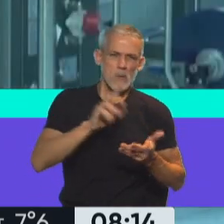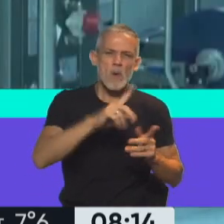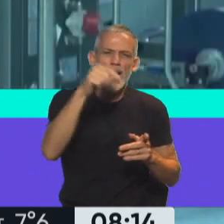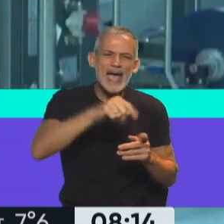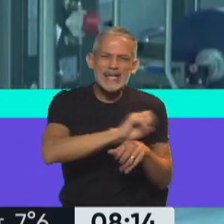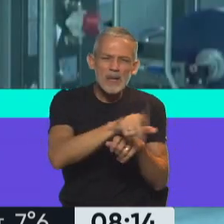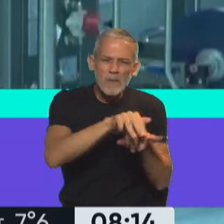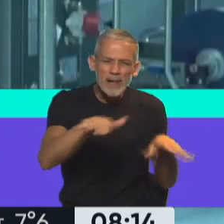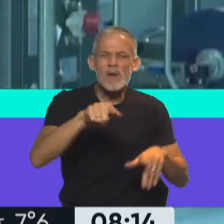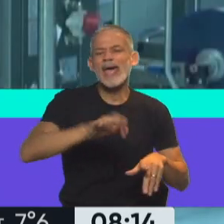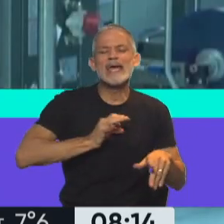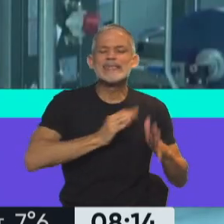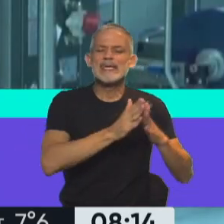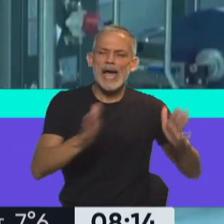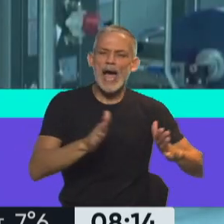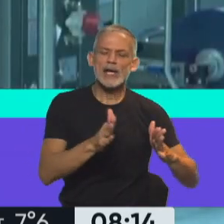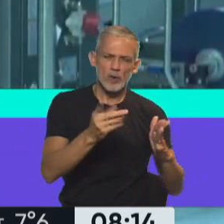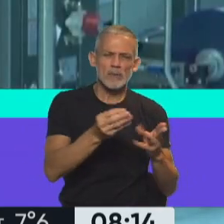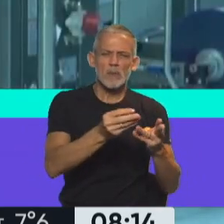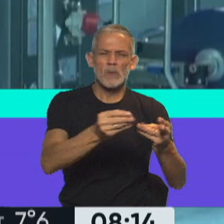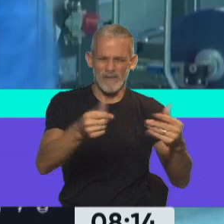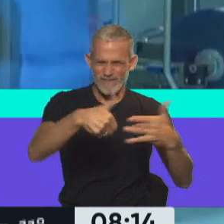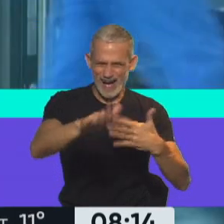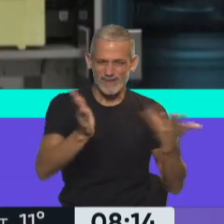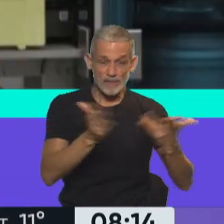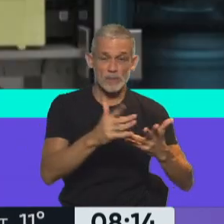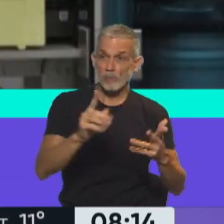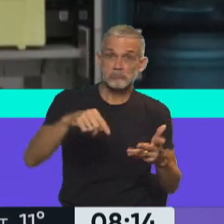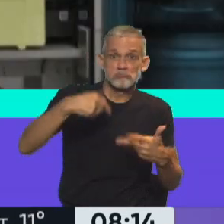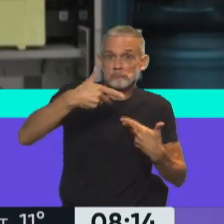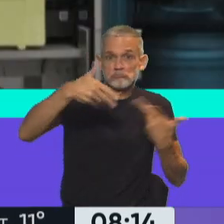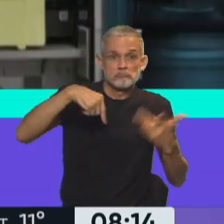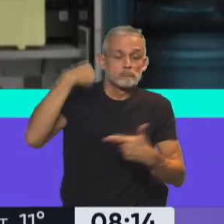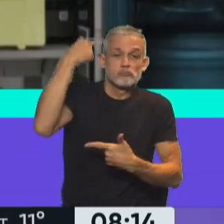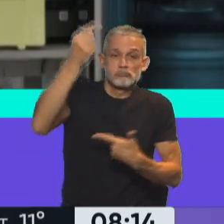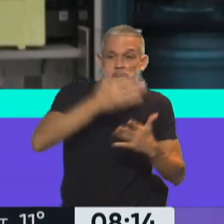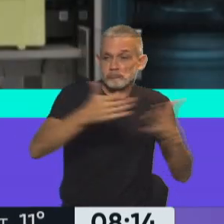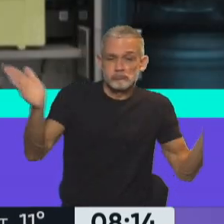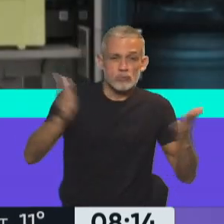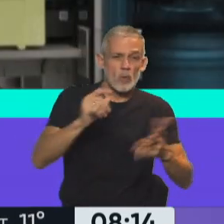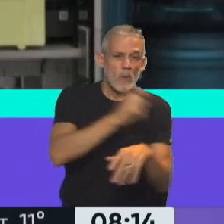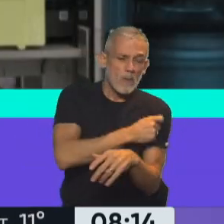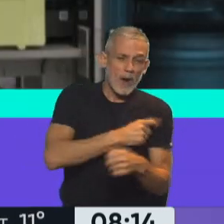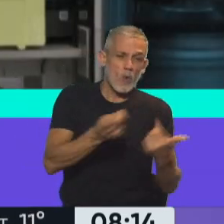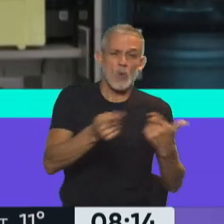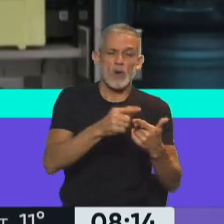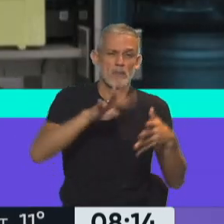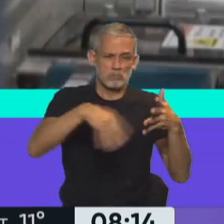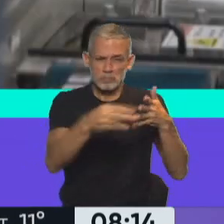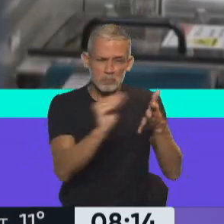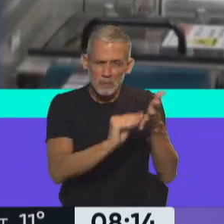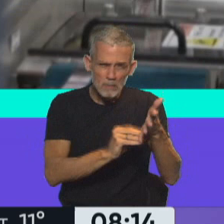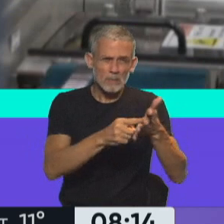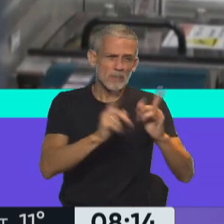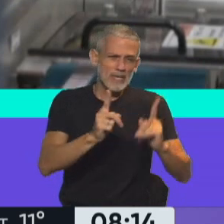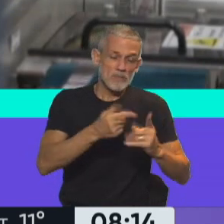pandemia de este año, que por supuesto va a ir pasando, sino para enfrentar las vacunas de los años que vienen, las vacunas de calendario, los nuevos